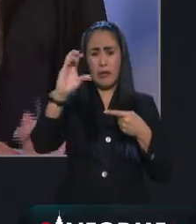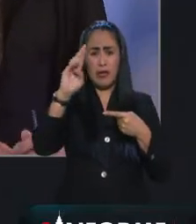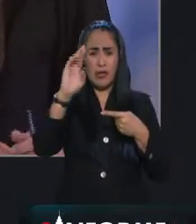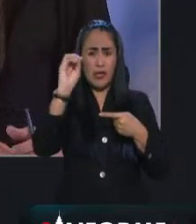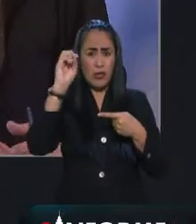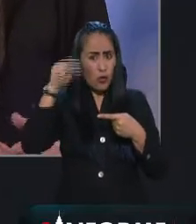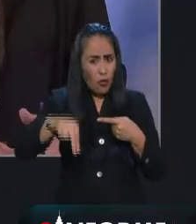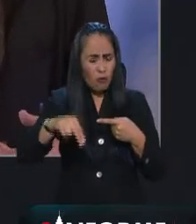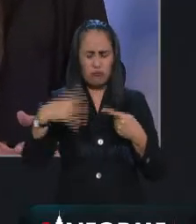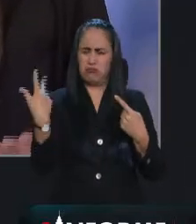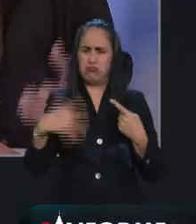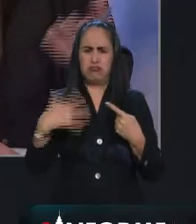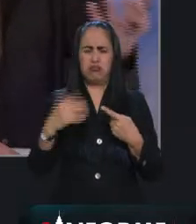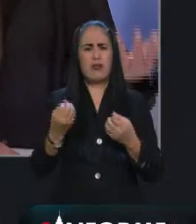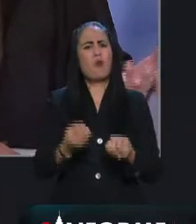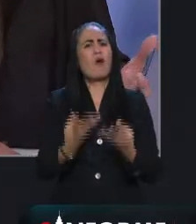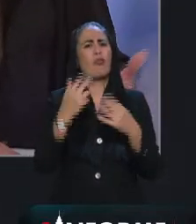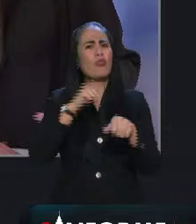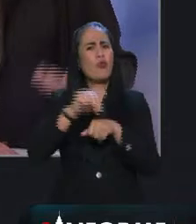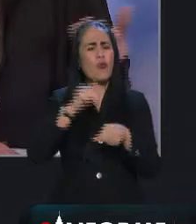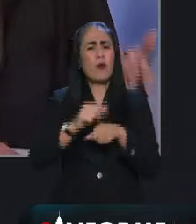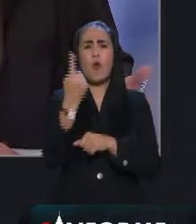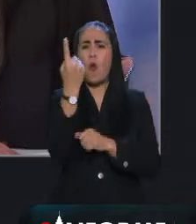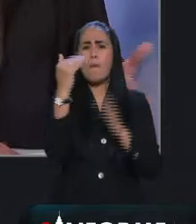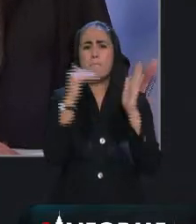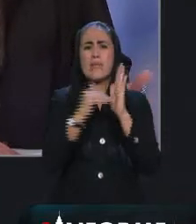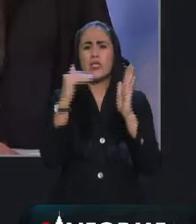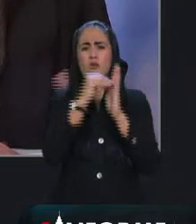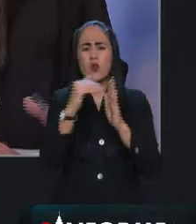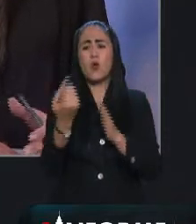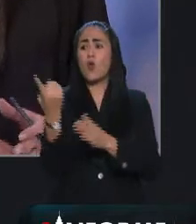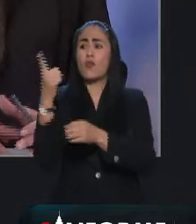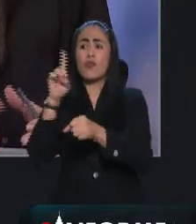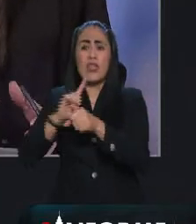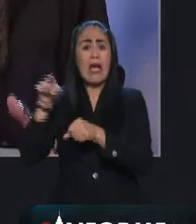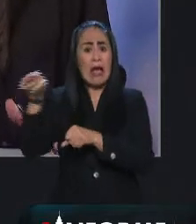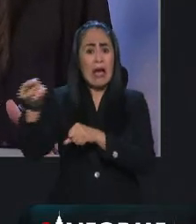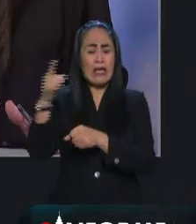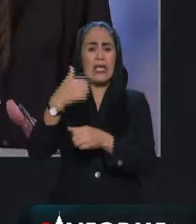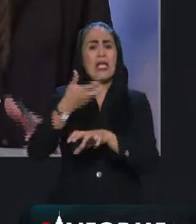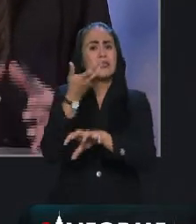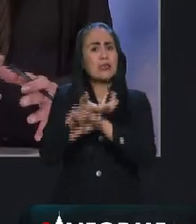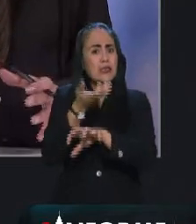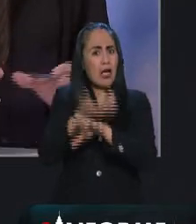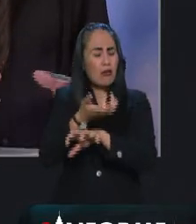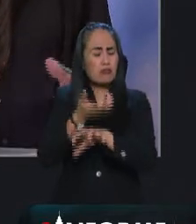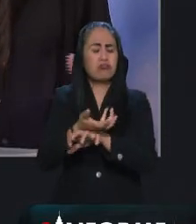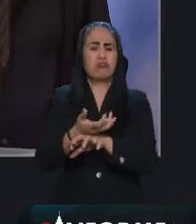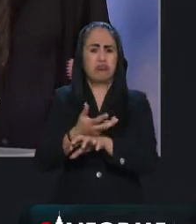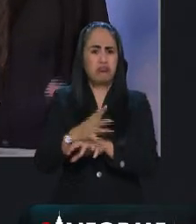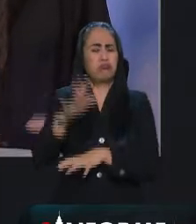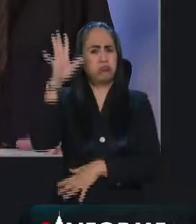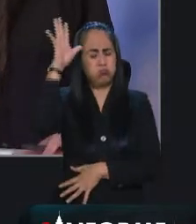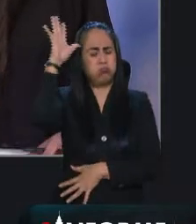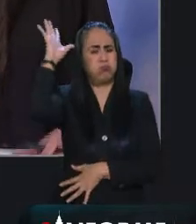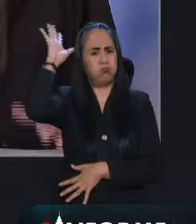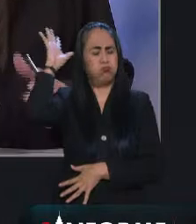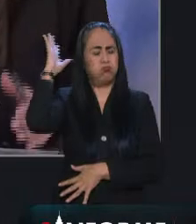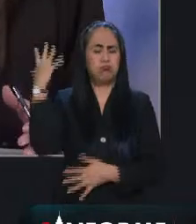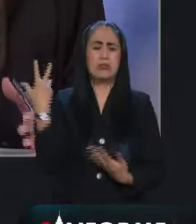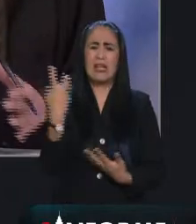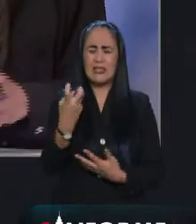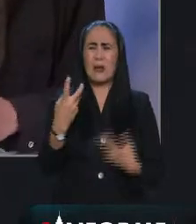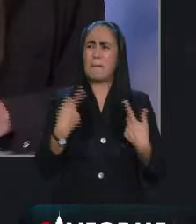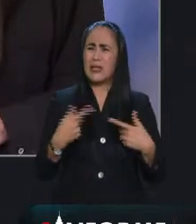cifras como un millón de contagios en un día en Estados Unidos. Sin embargo, y eso tiene intención a mucha gente,